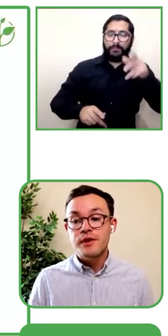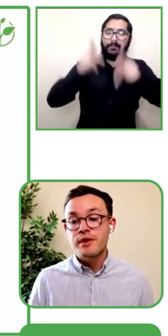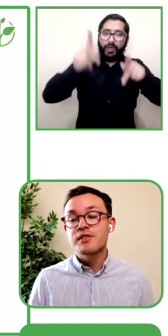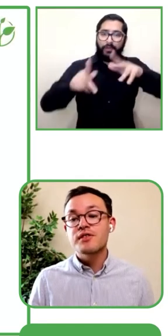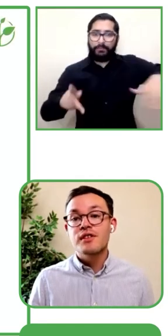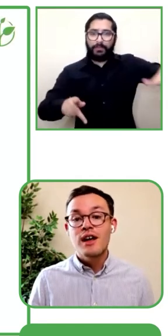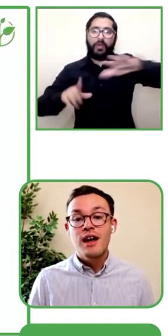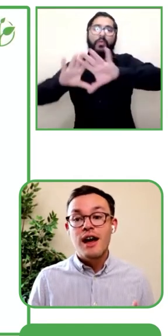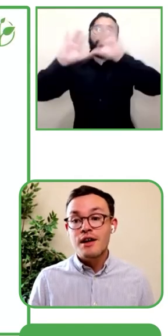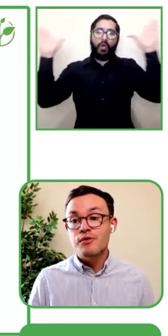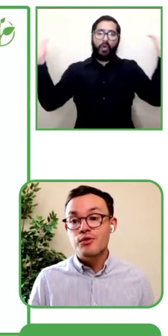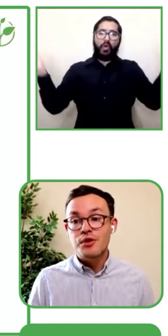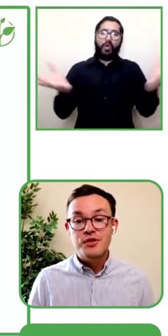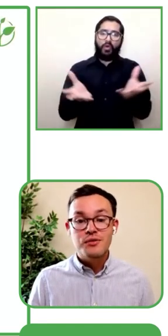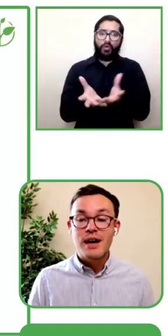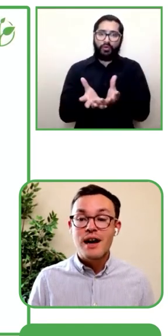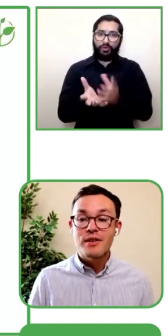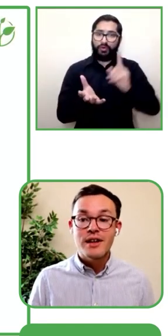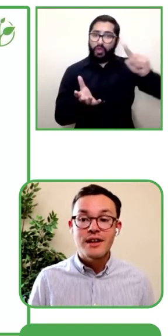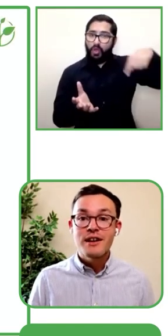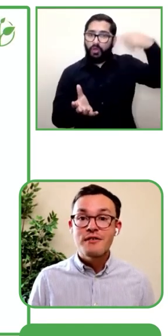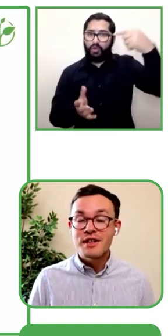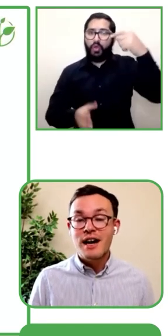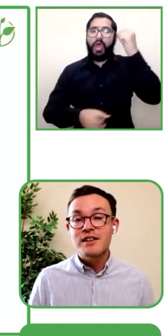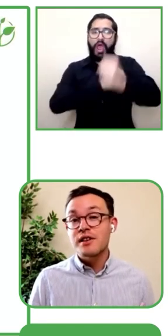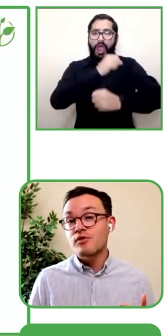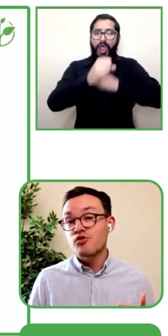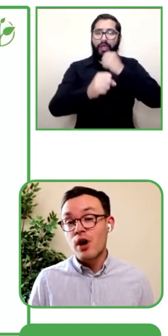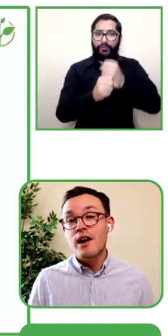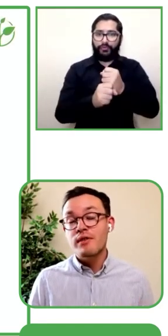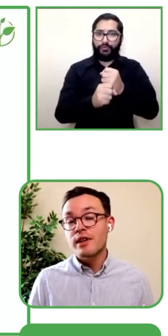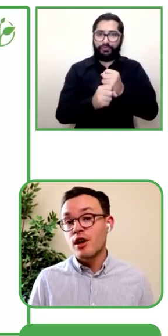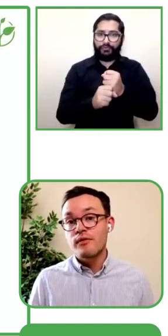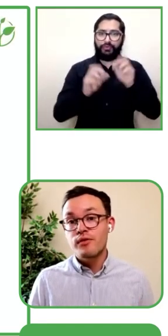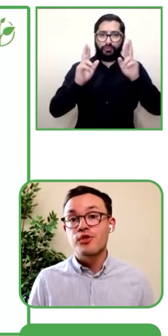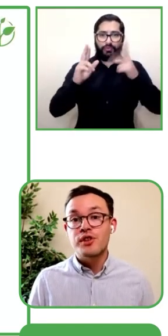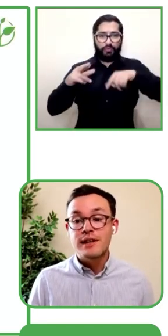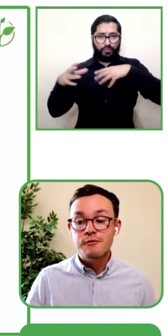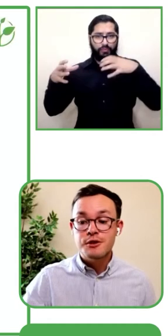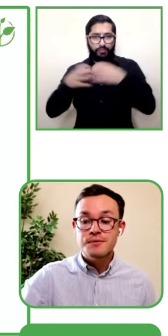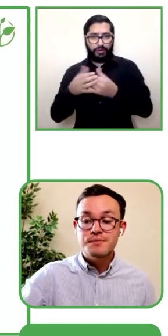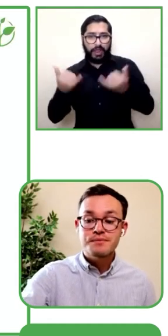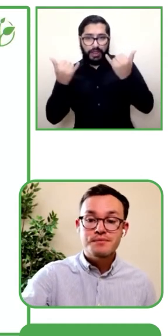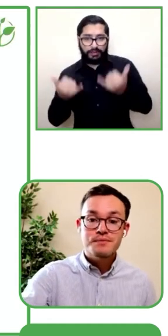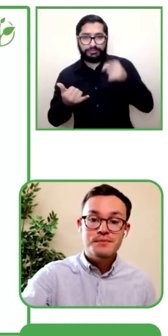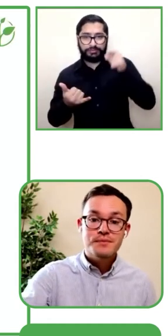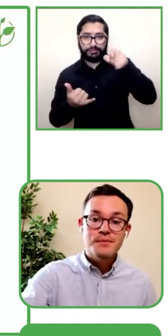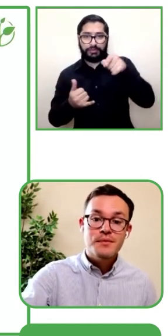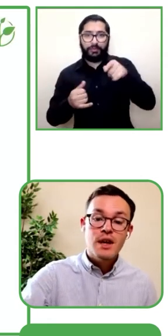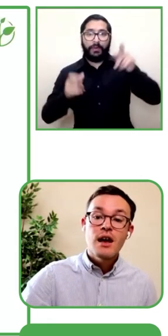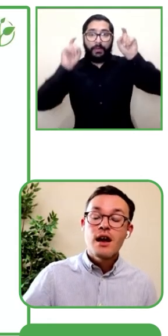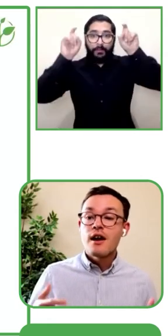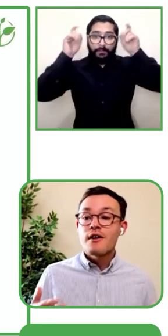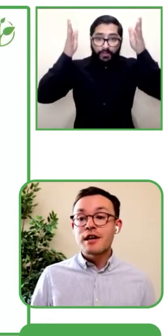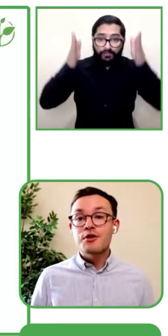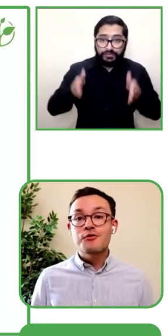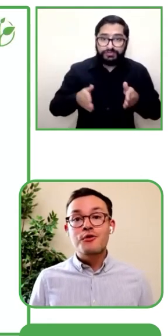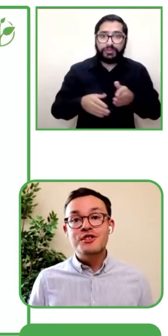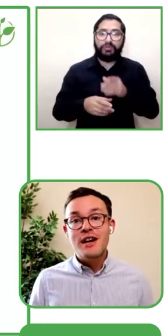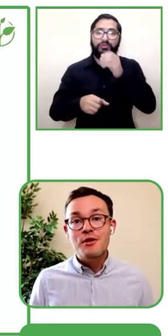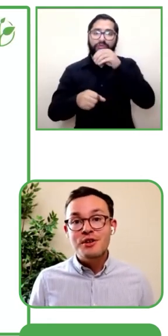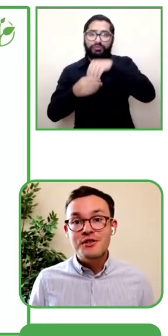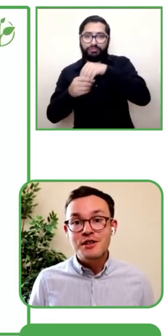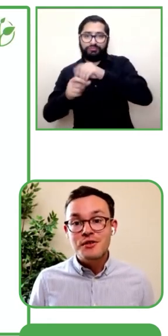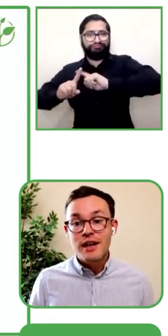Este es nuestro equipo aquí hay educadores, profesores, teóricos y tenemos una tremenda motivación y